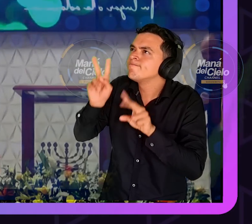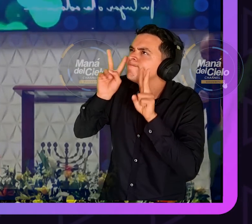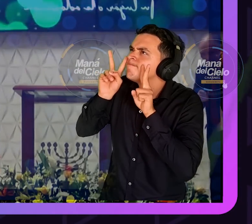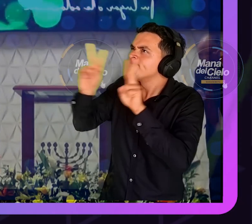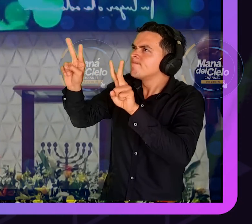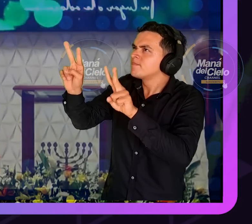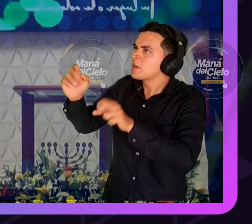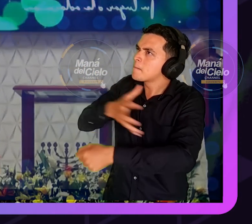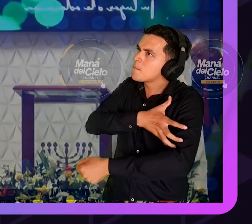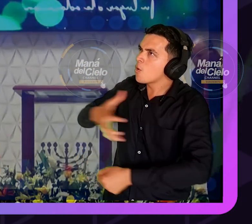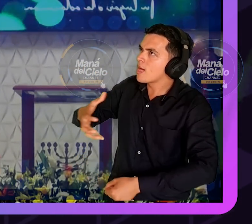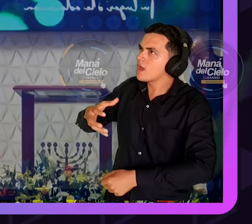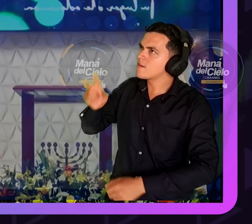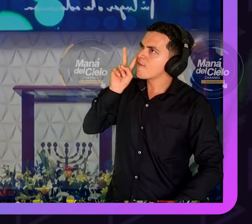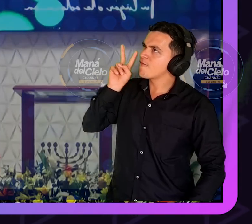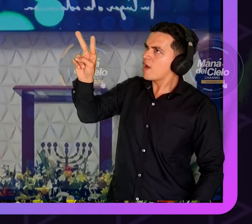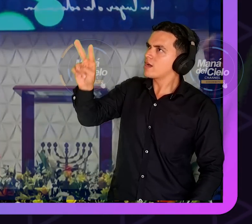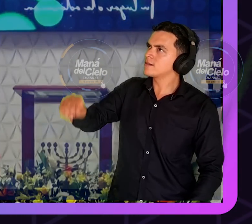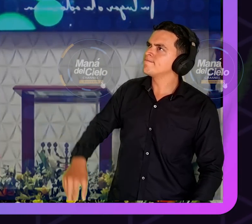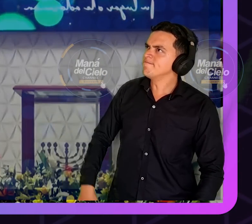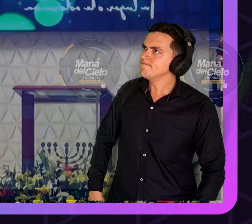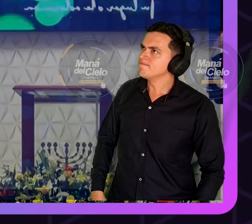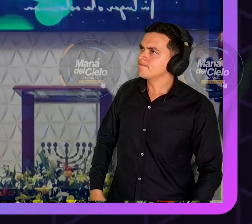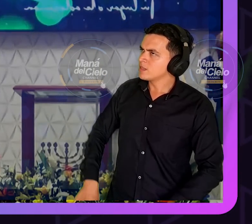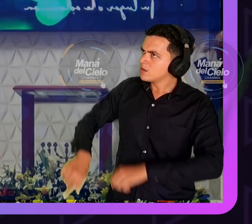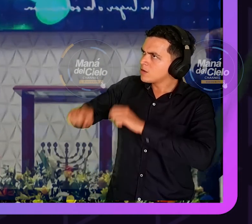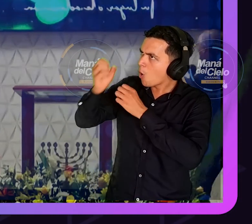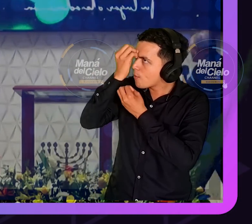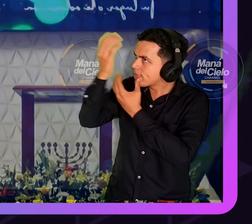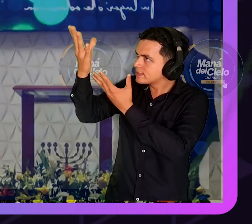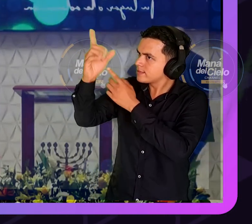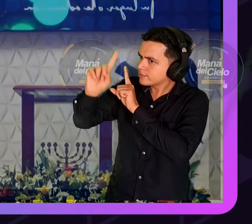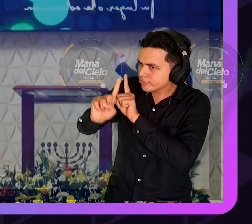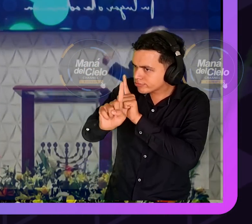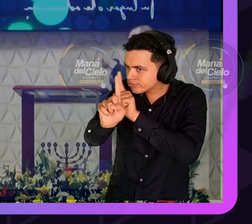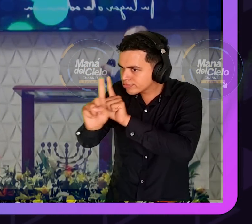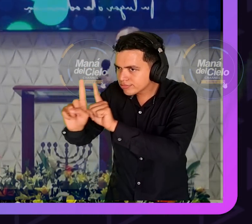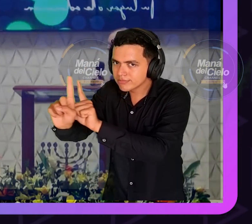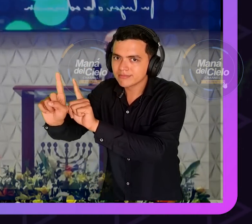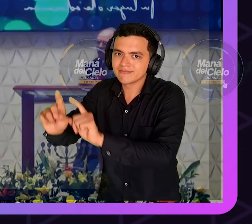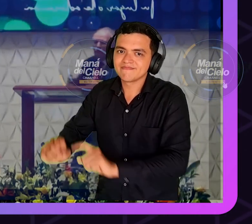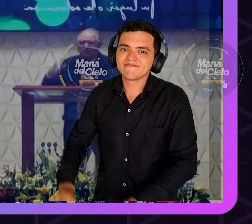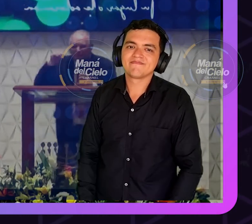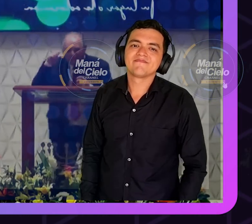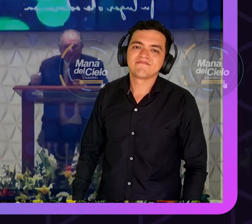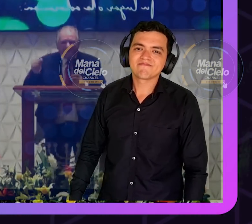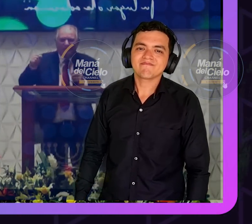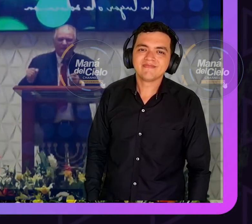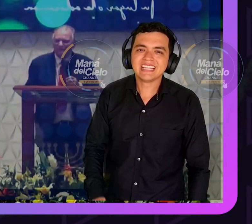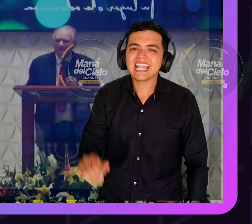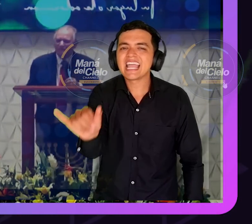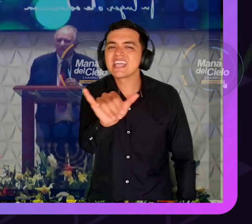dice de que cumple cumple aunque yo me muera eso se va a pasar aunque yo me muera así que yo lo espero